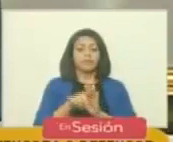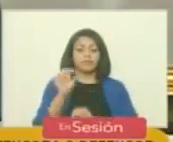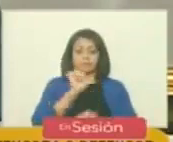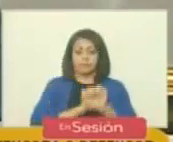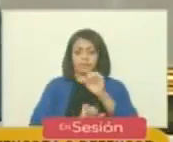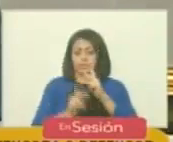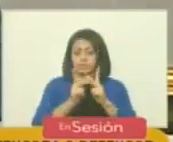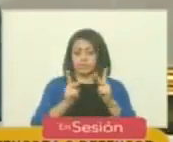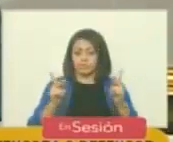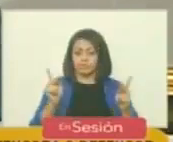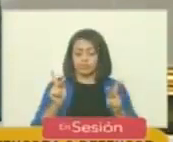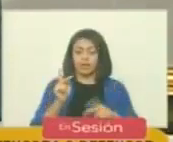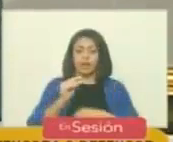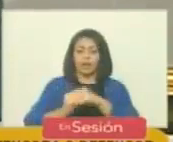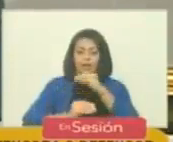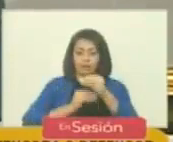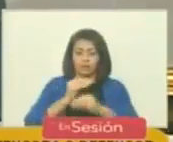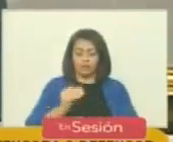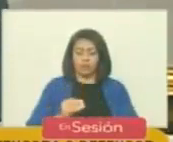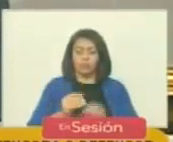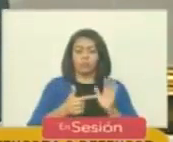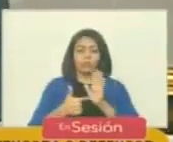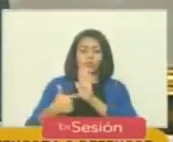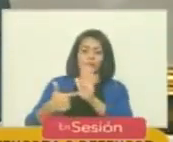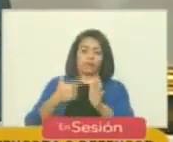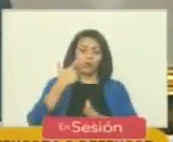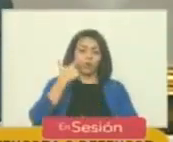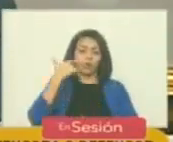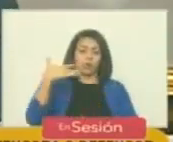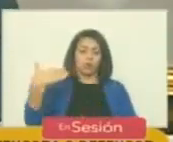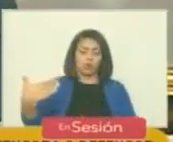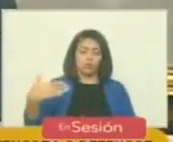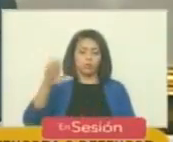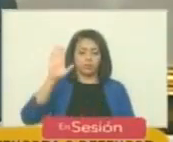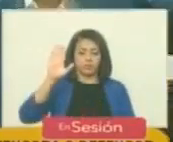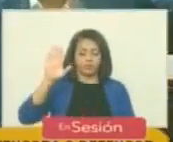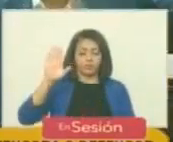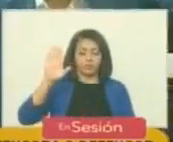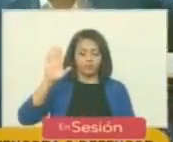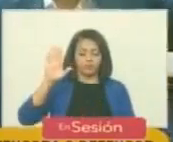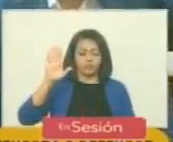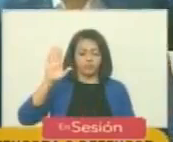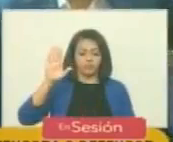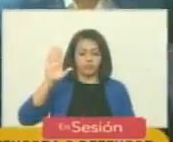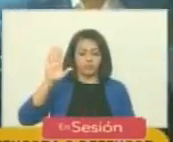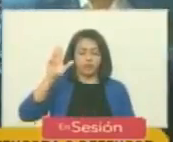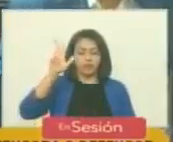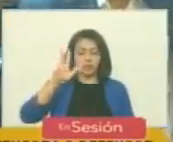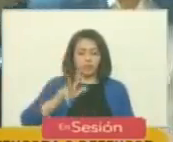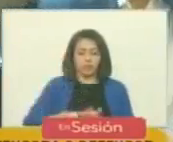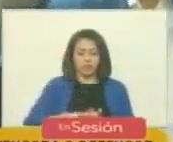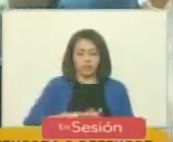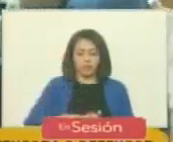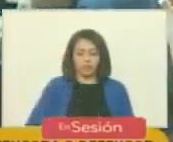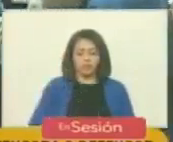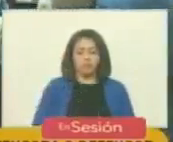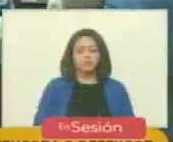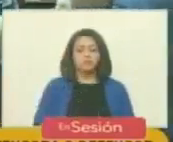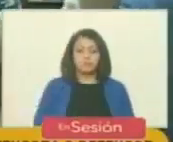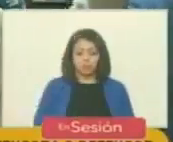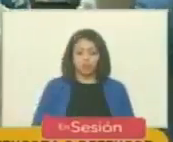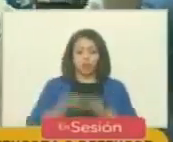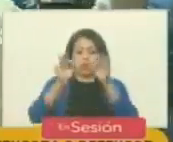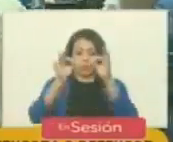Defensa Pública, sírvanse manifestarlo con la señal de costumbre. Queda aprobado. Se